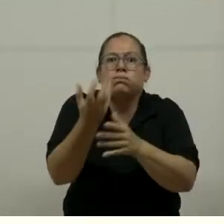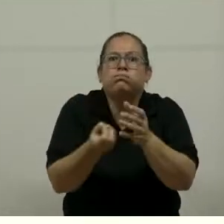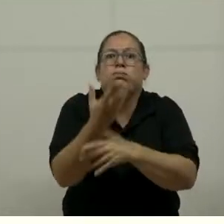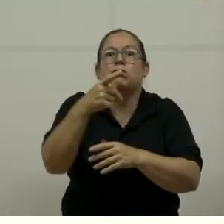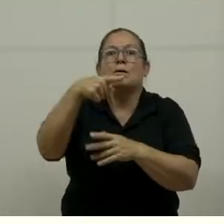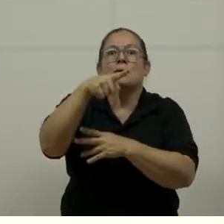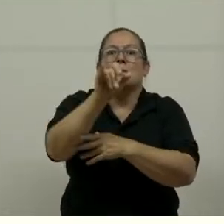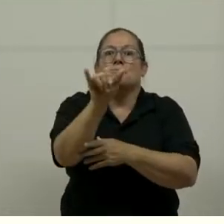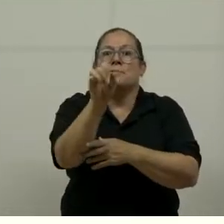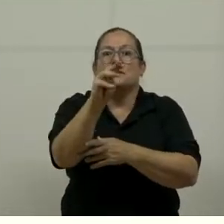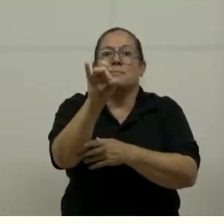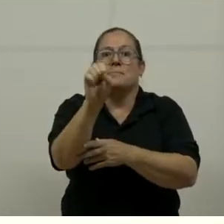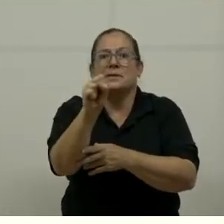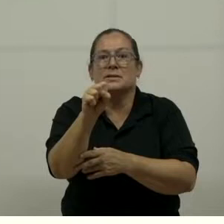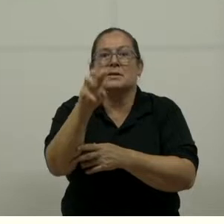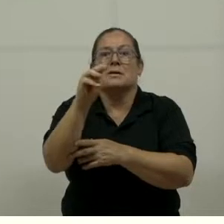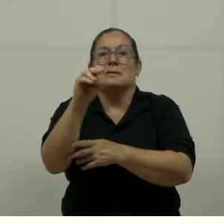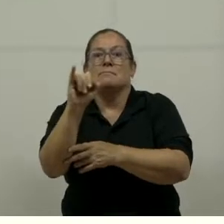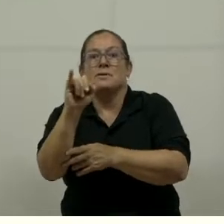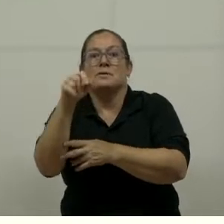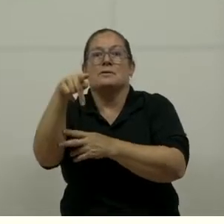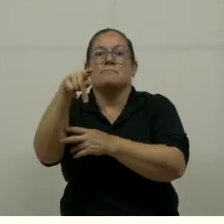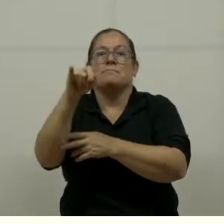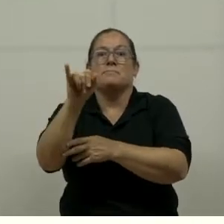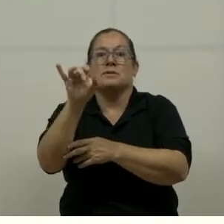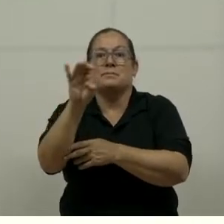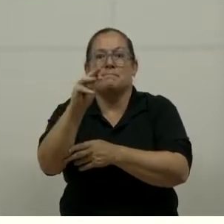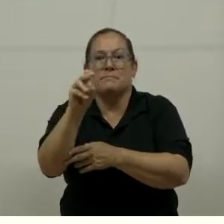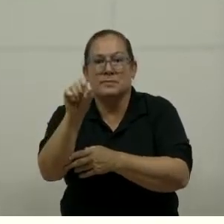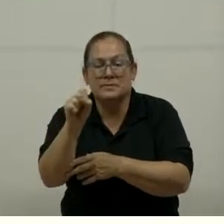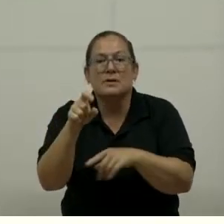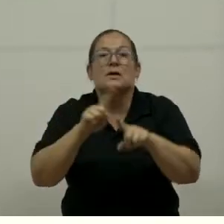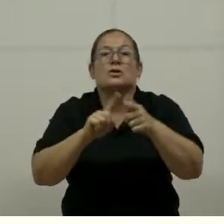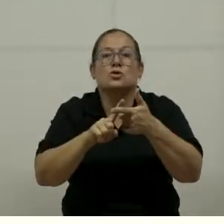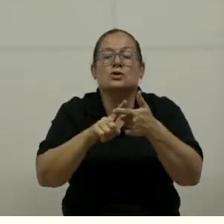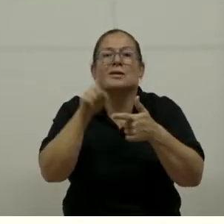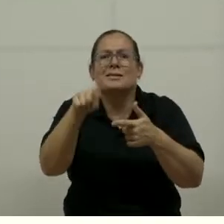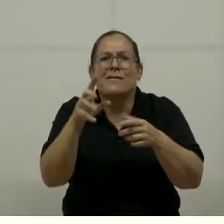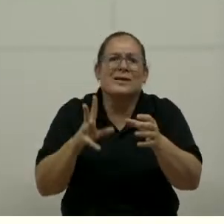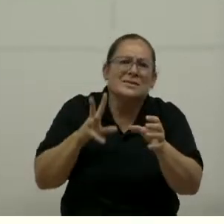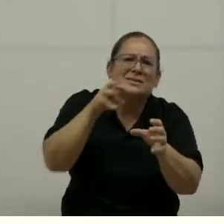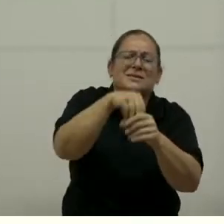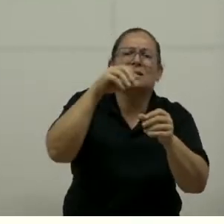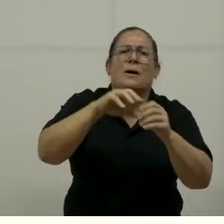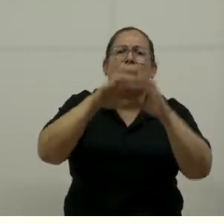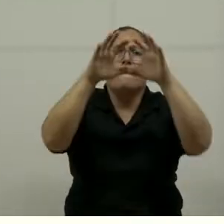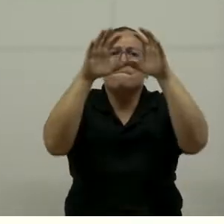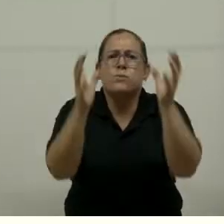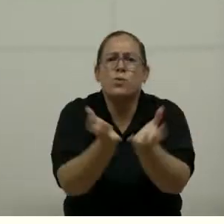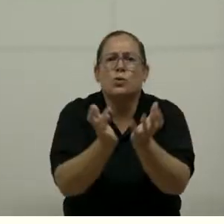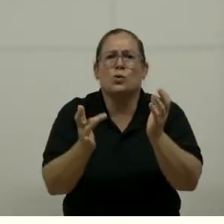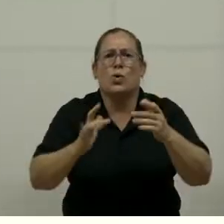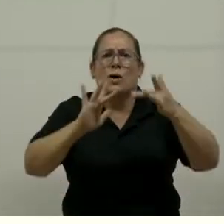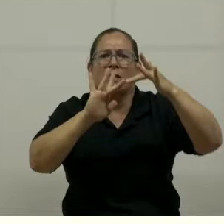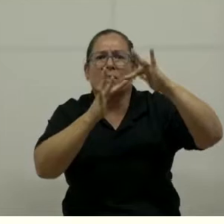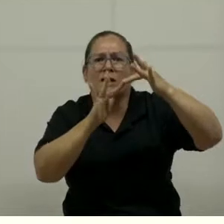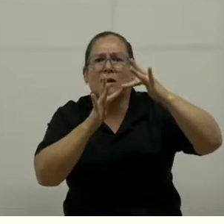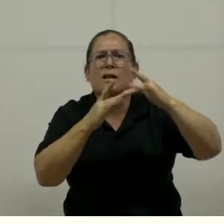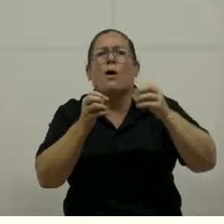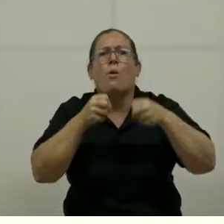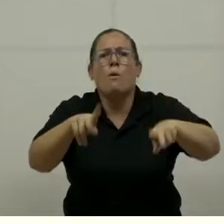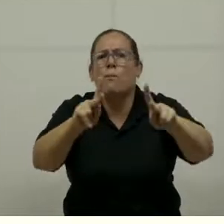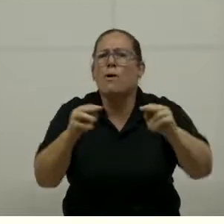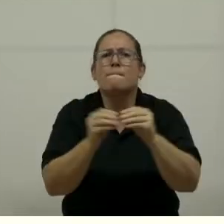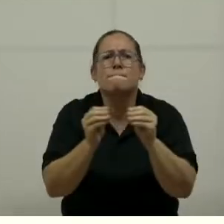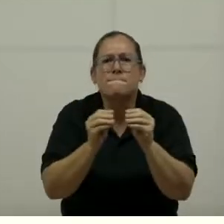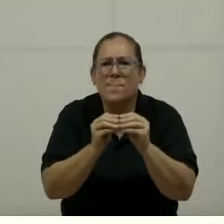dueños de PIMES y MIPIMES turísticas, lo que queremos es que puedan incorporarse al mundo digital y que tengan esas oportunidades de competencia,